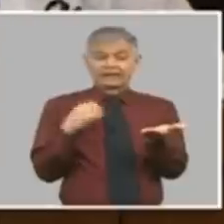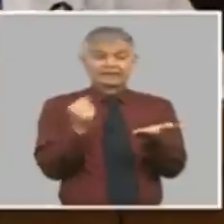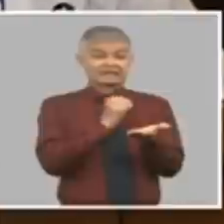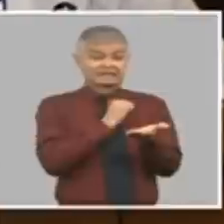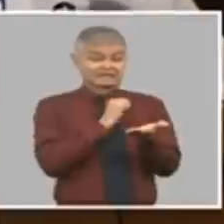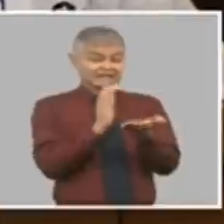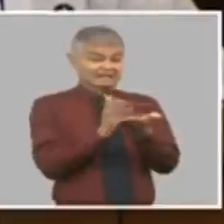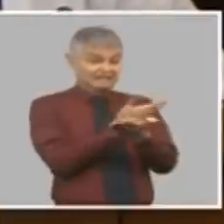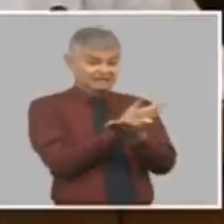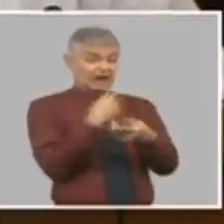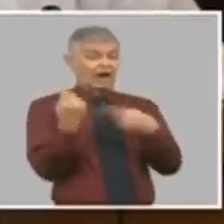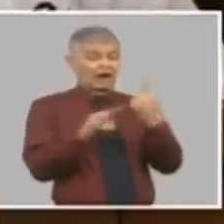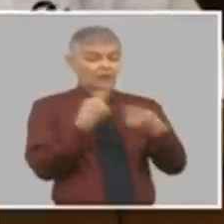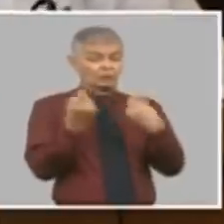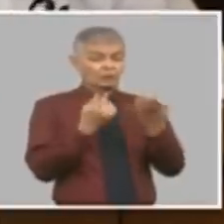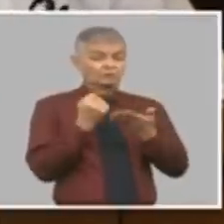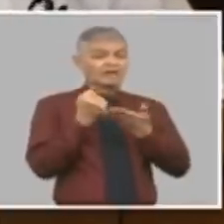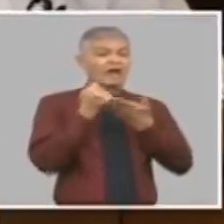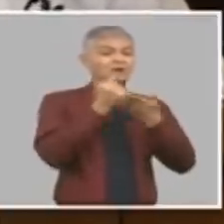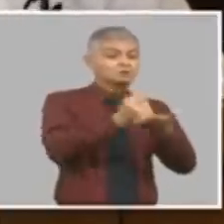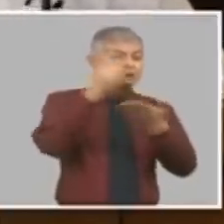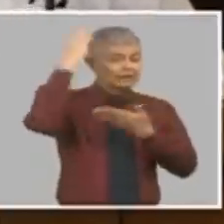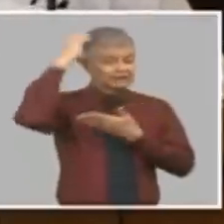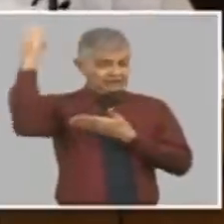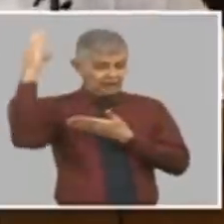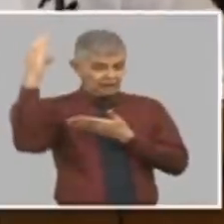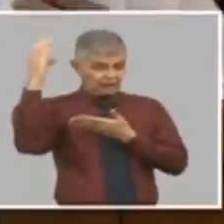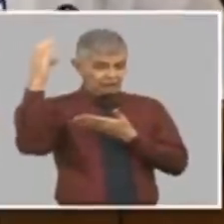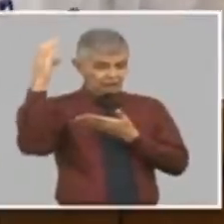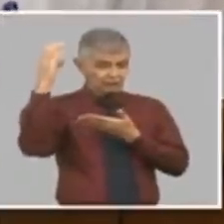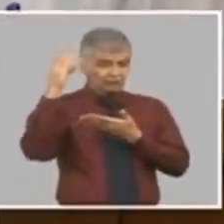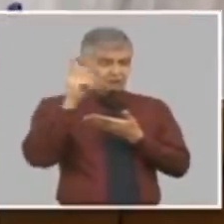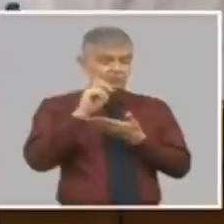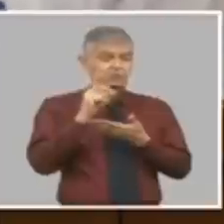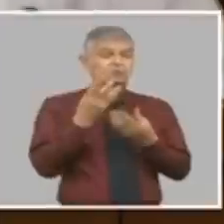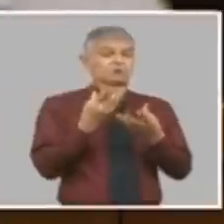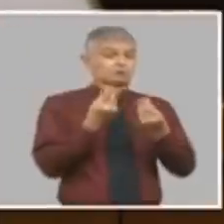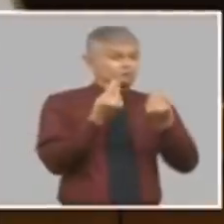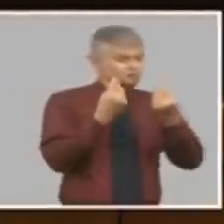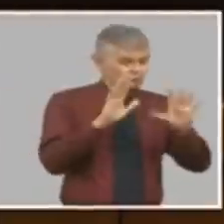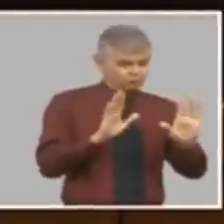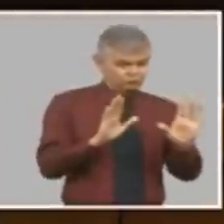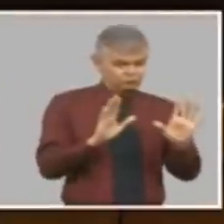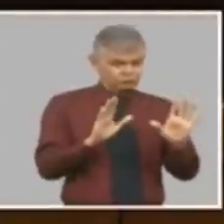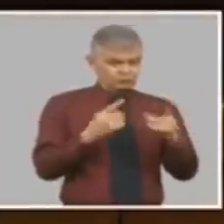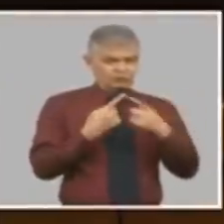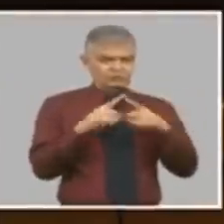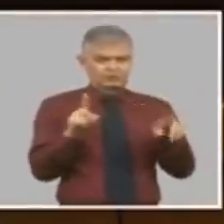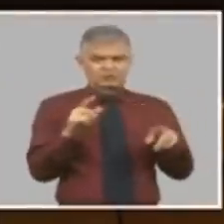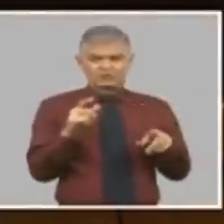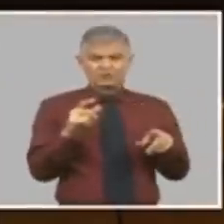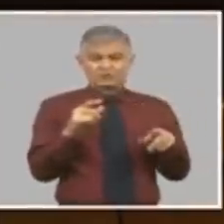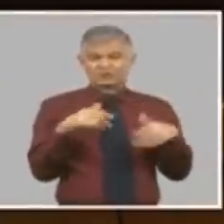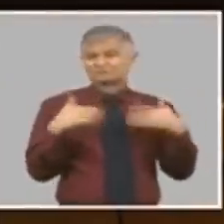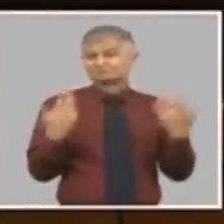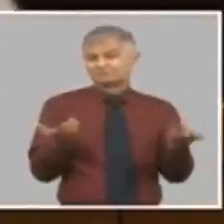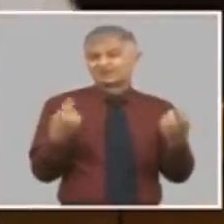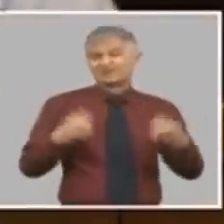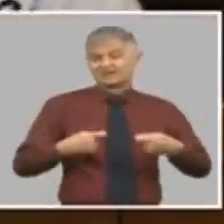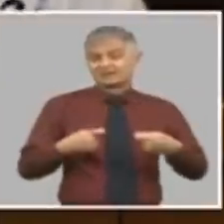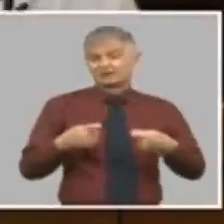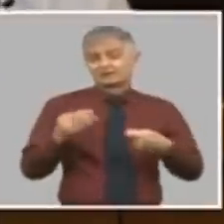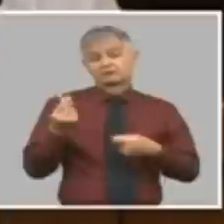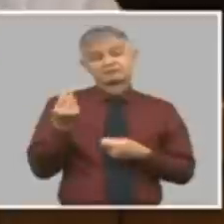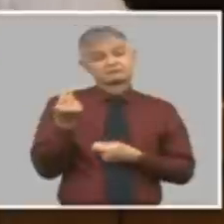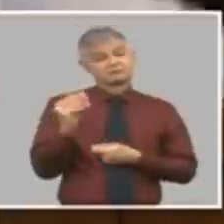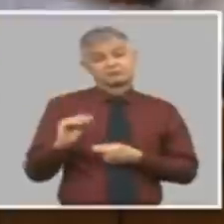grupo de subsidio que tiene la economía y la sociedad cubana que no son pocos no queda más remedio que subirle el salario a los